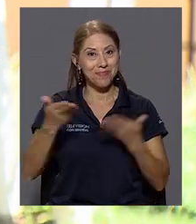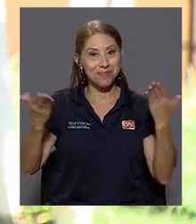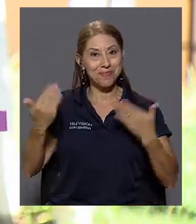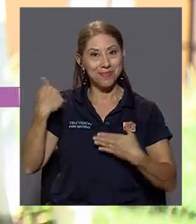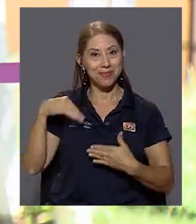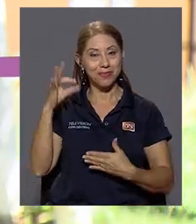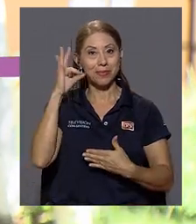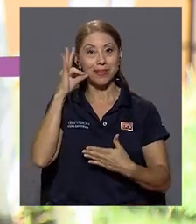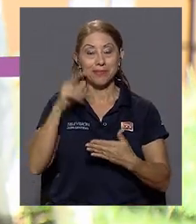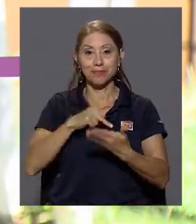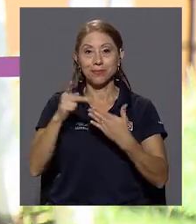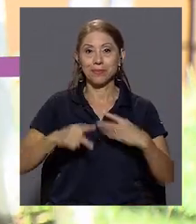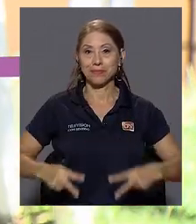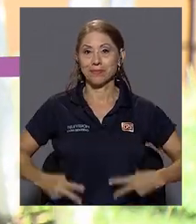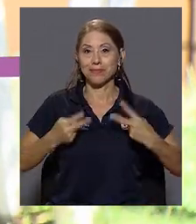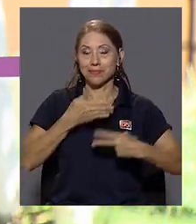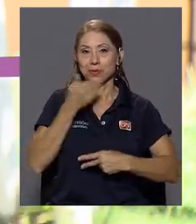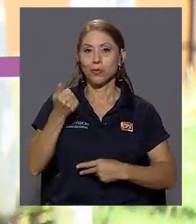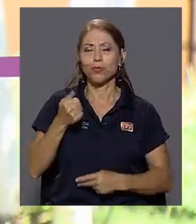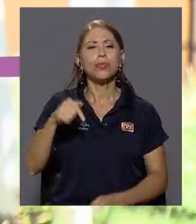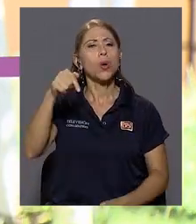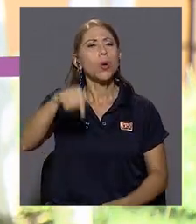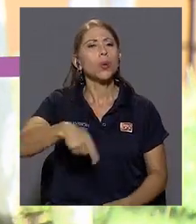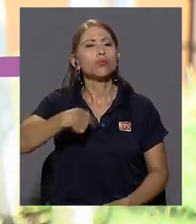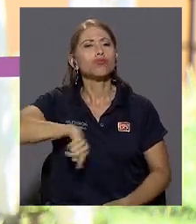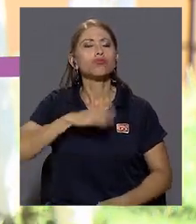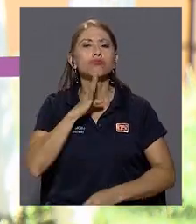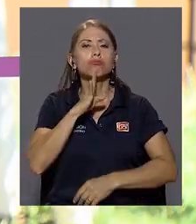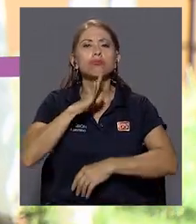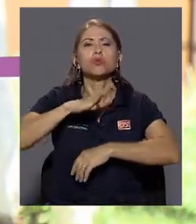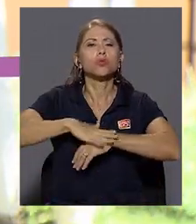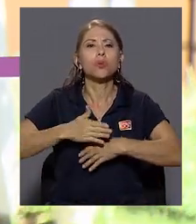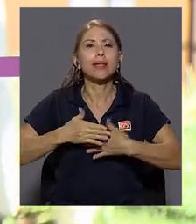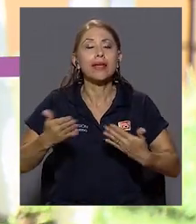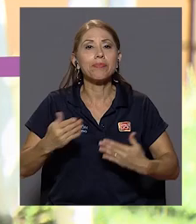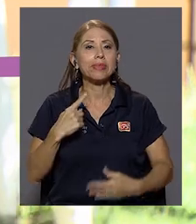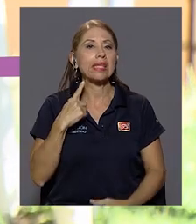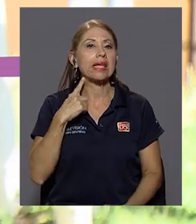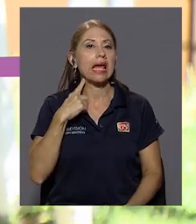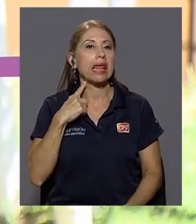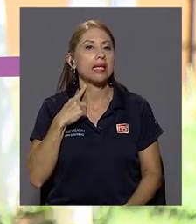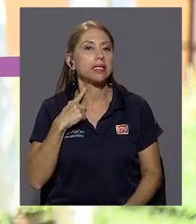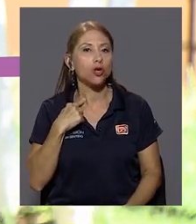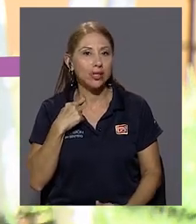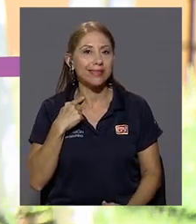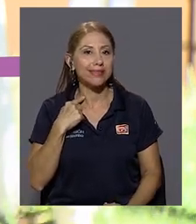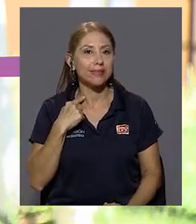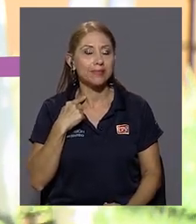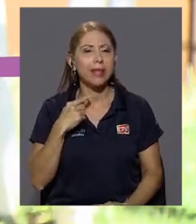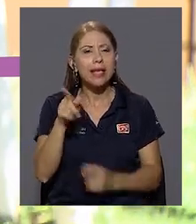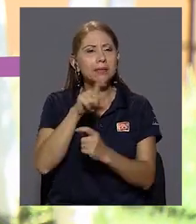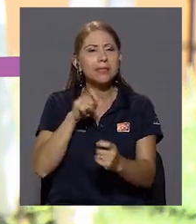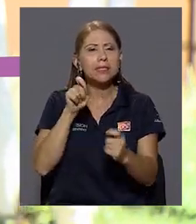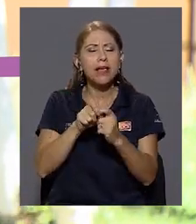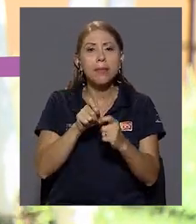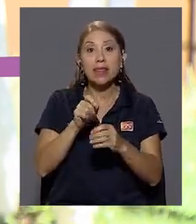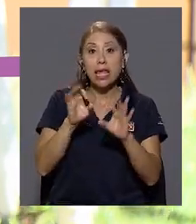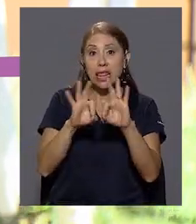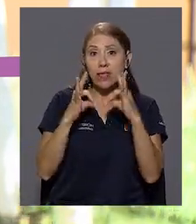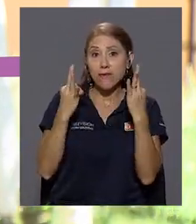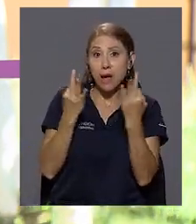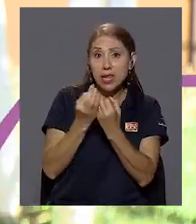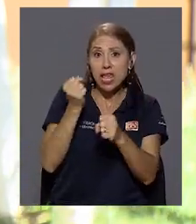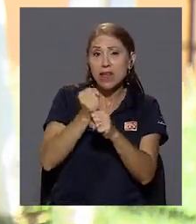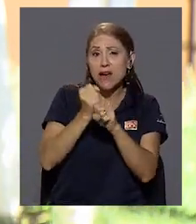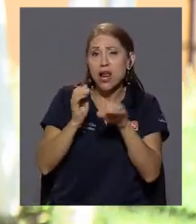Hola, bienvenido y bienvenida a Vivir Mejor. El día de hoy vamos a hablar acerca de las adicciones, específicamente cómo